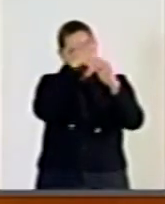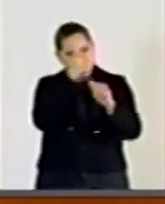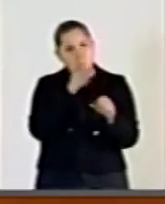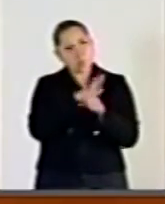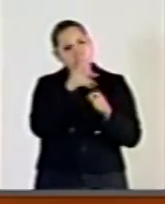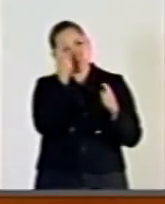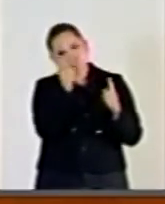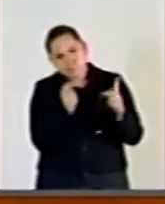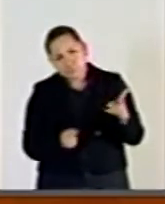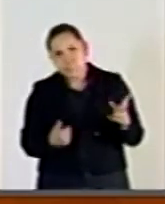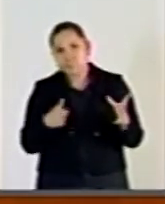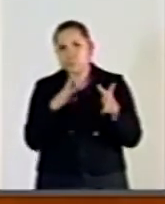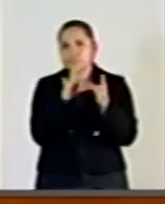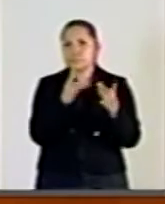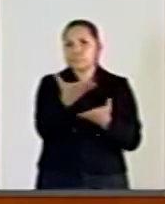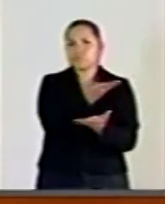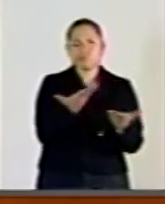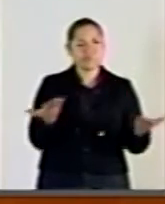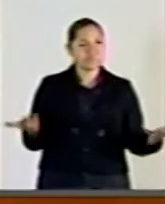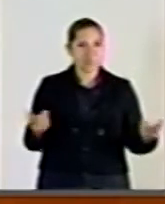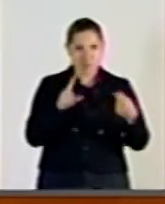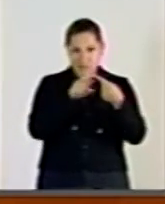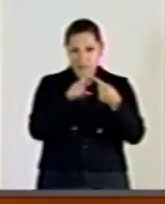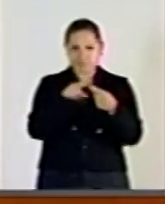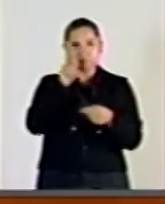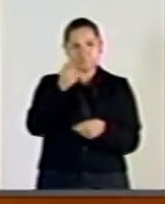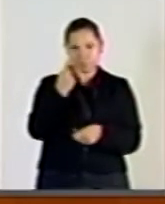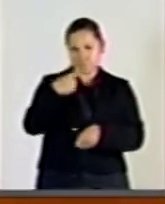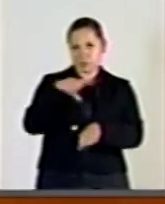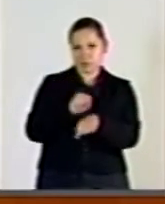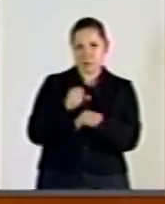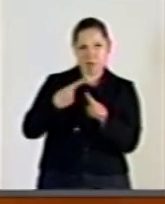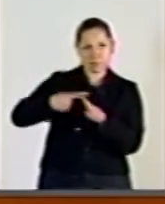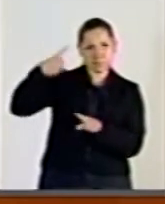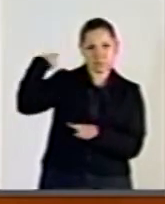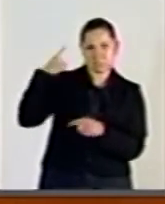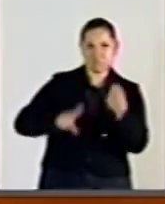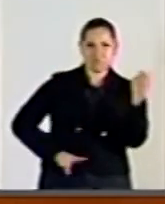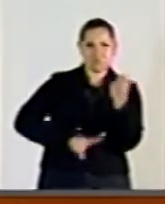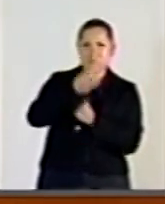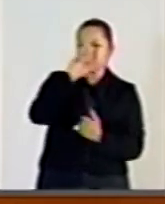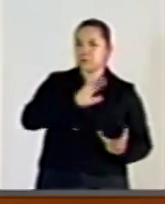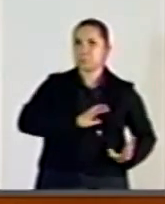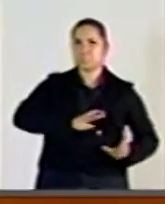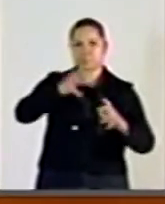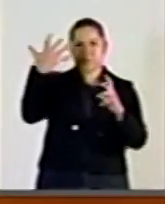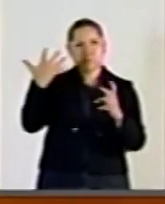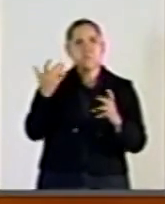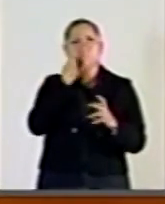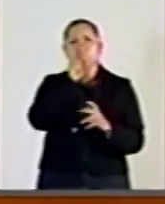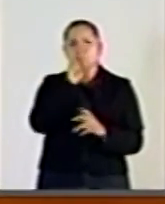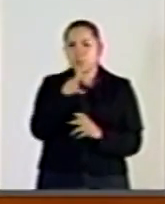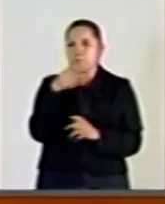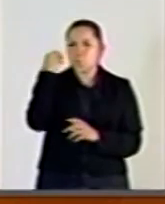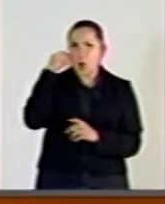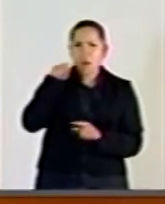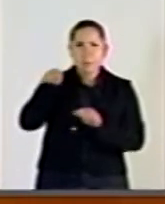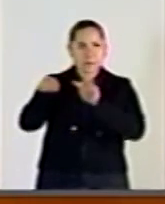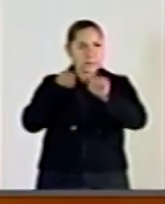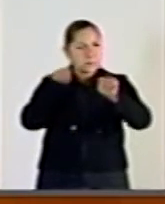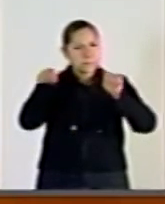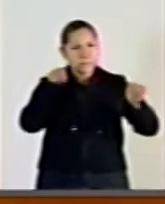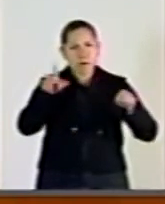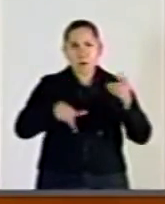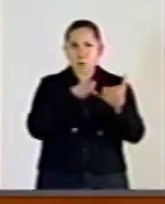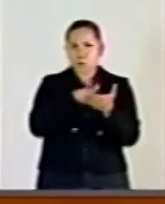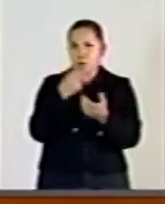la situación de las semanas recientes y la violencia ocurrida en varias regiones de Oaxaca el pasado fin de